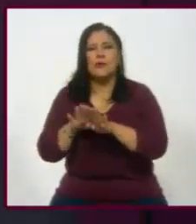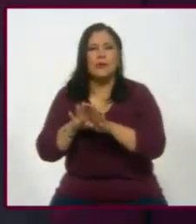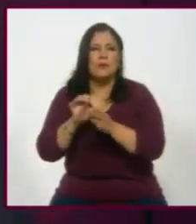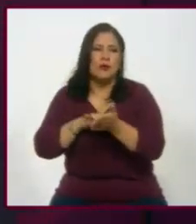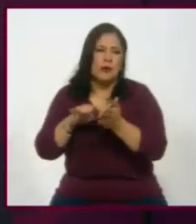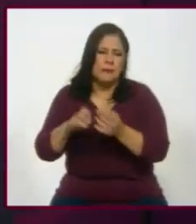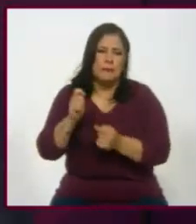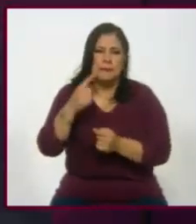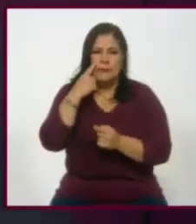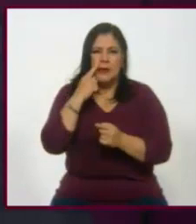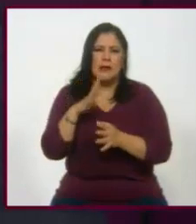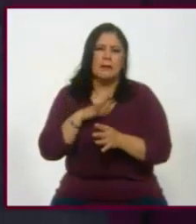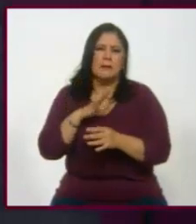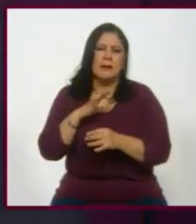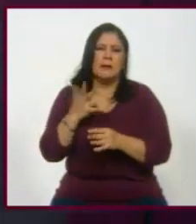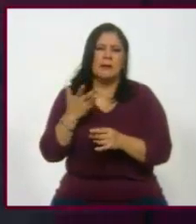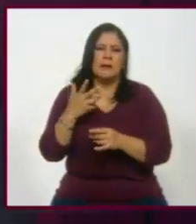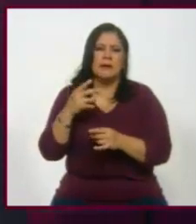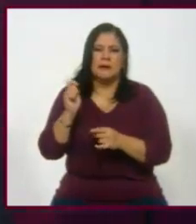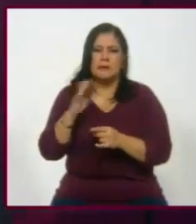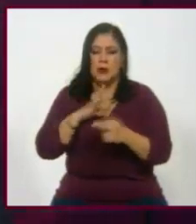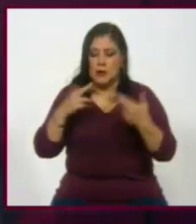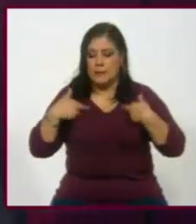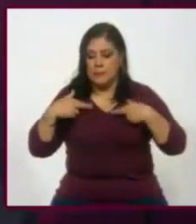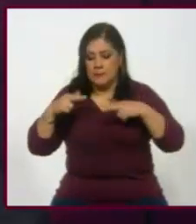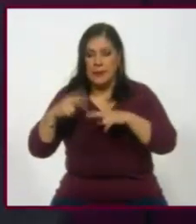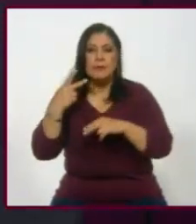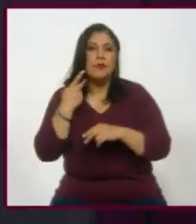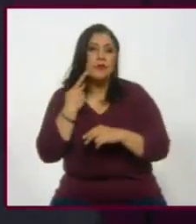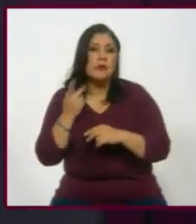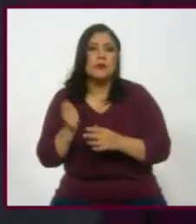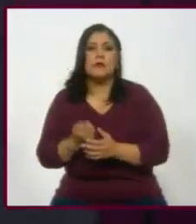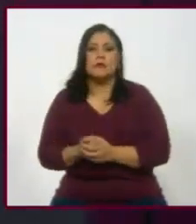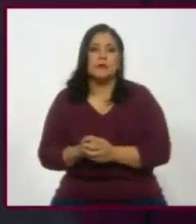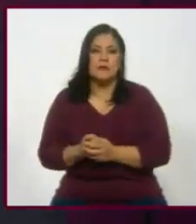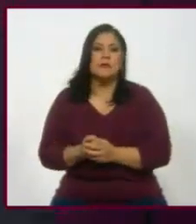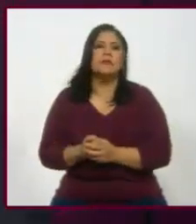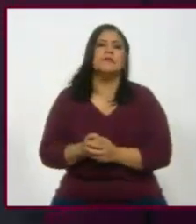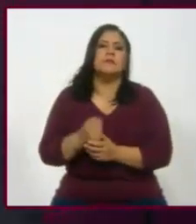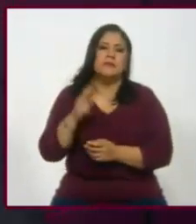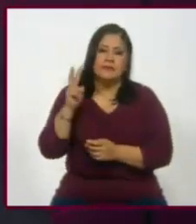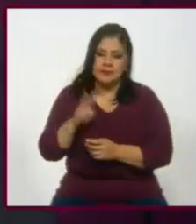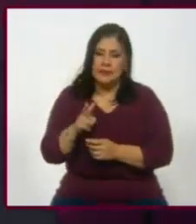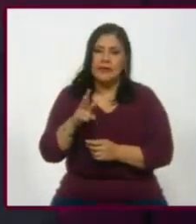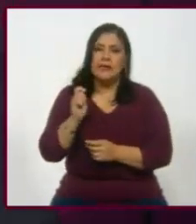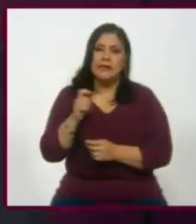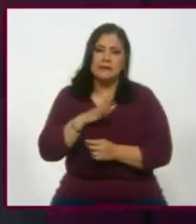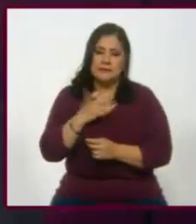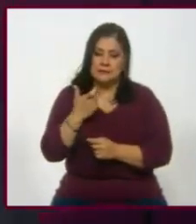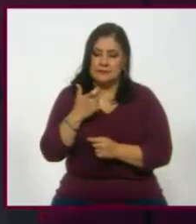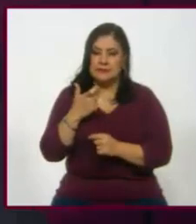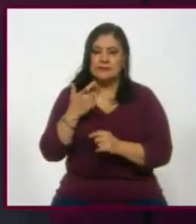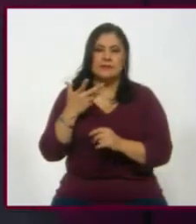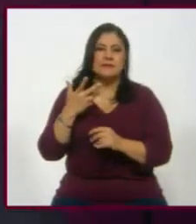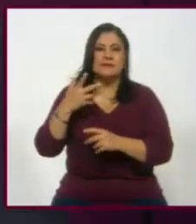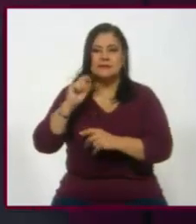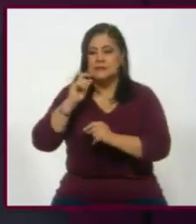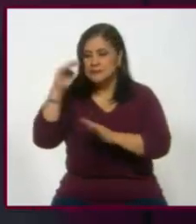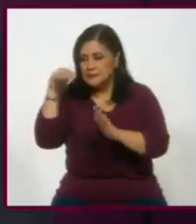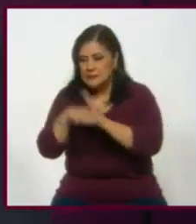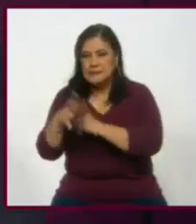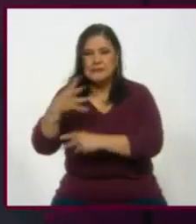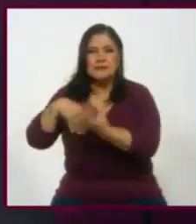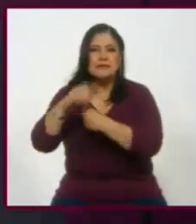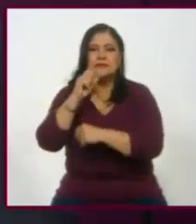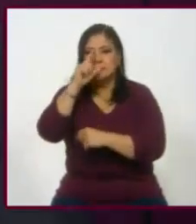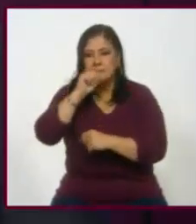mercadotecnia o como representaciones políticas, en buena medida responden su crisis a esto. Porque si te puedes